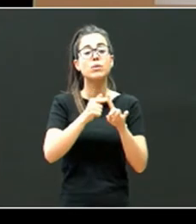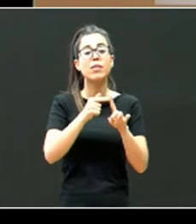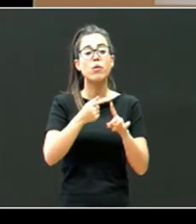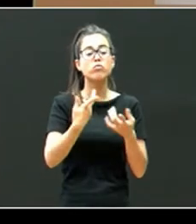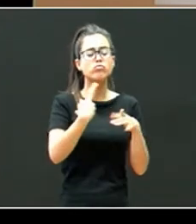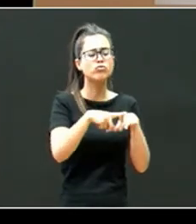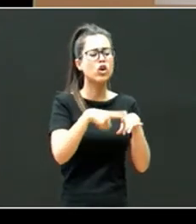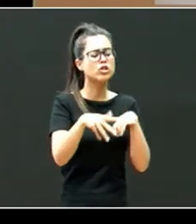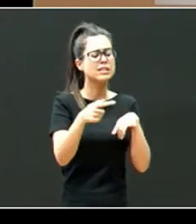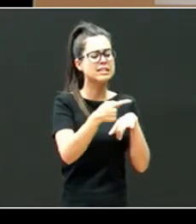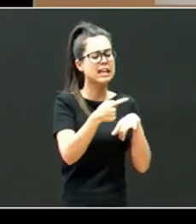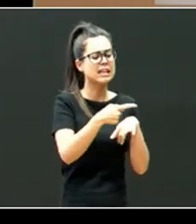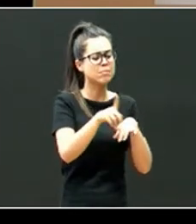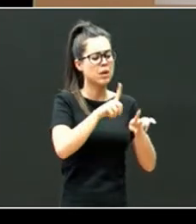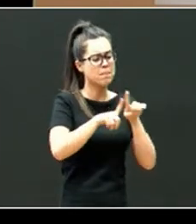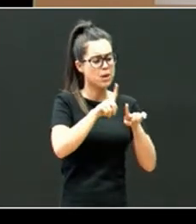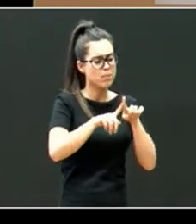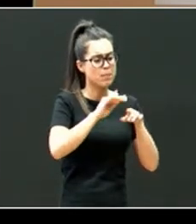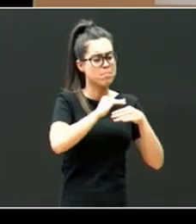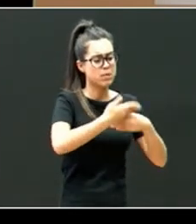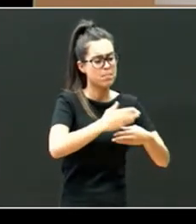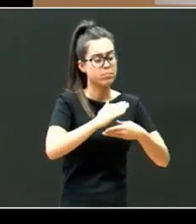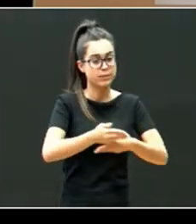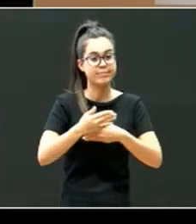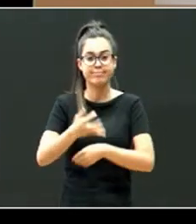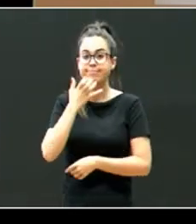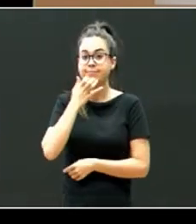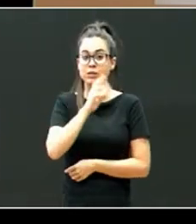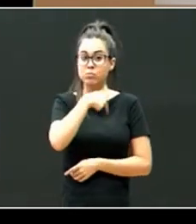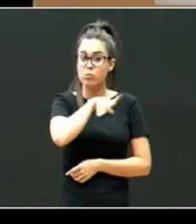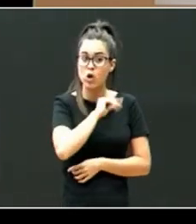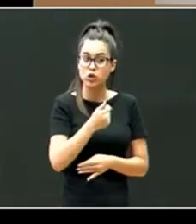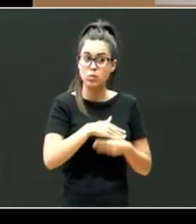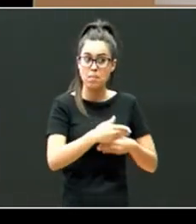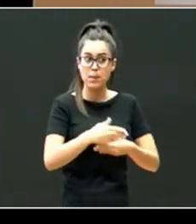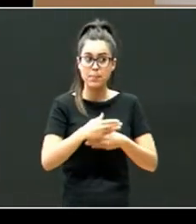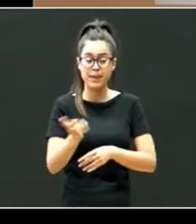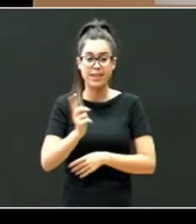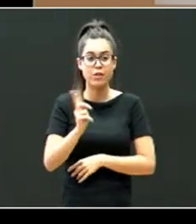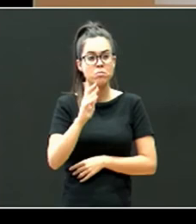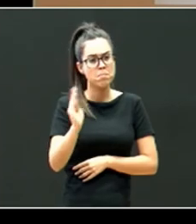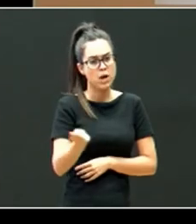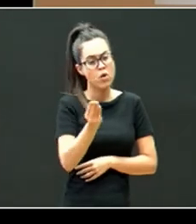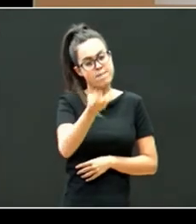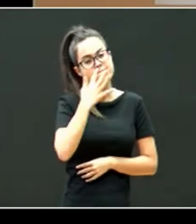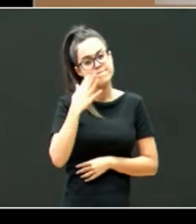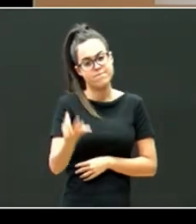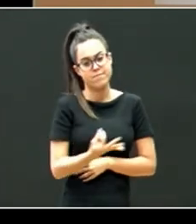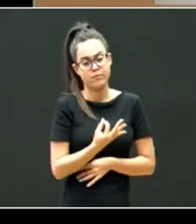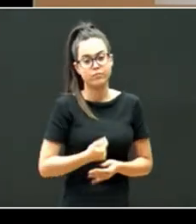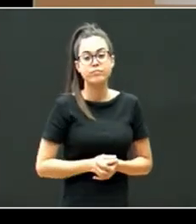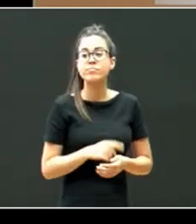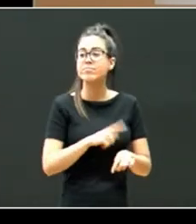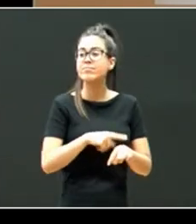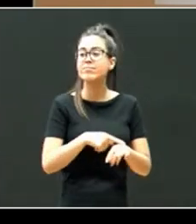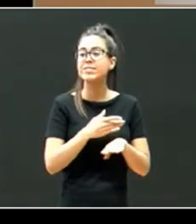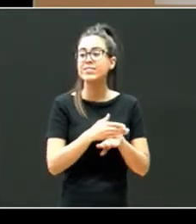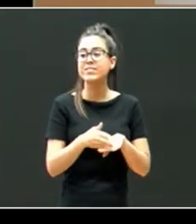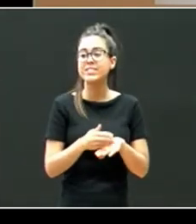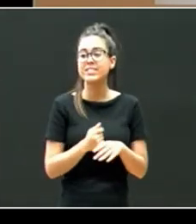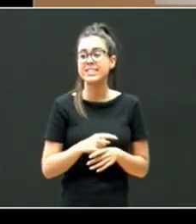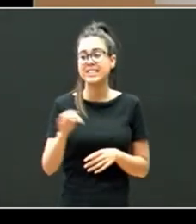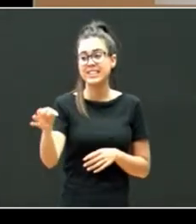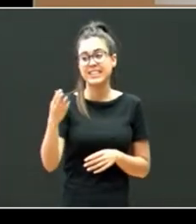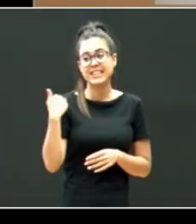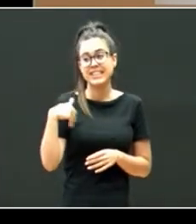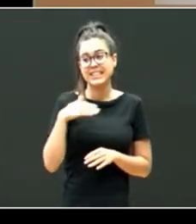y si no es posible los mejoraréis generaréis procesos resilientes ¿cuánto queda? ya